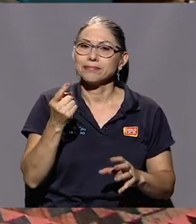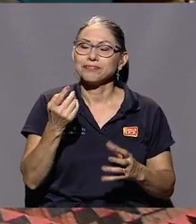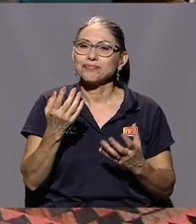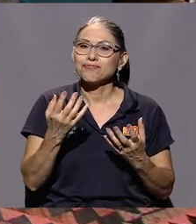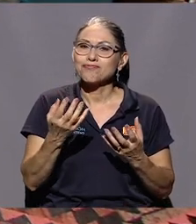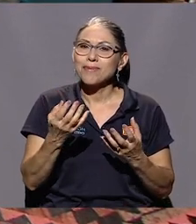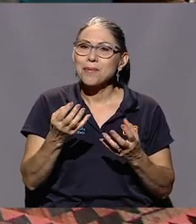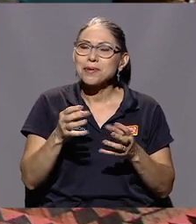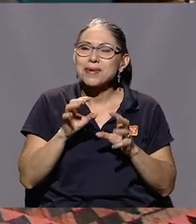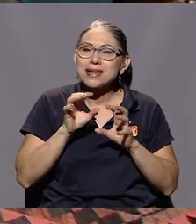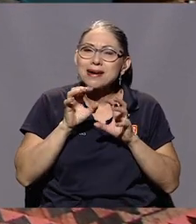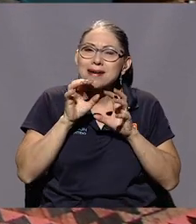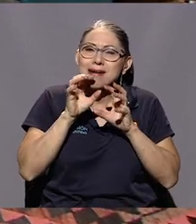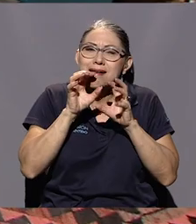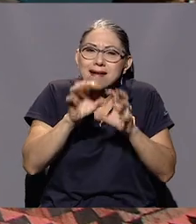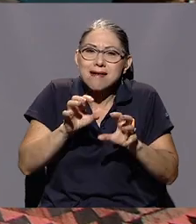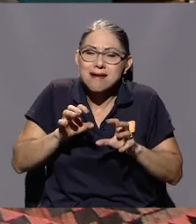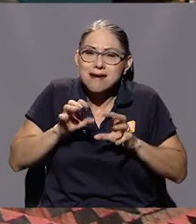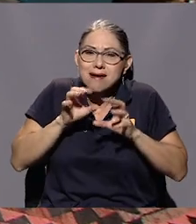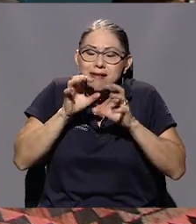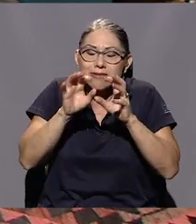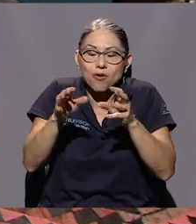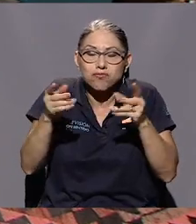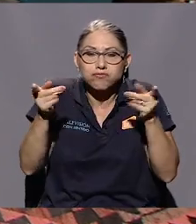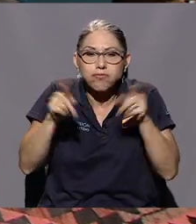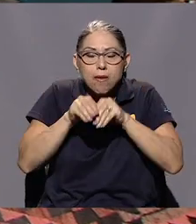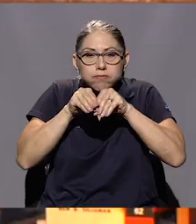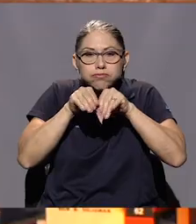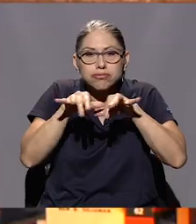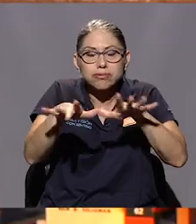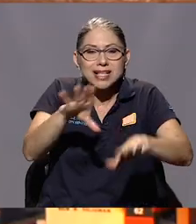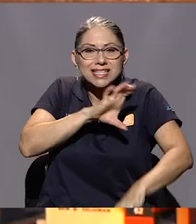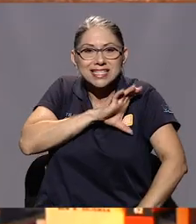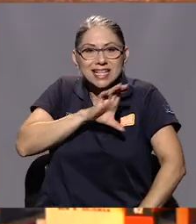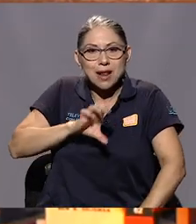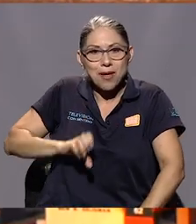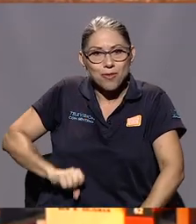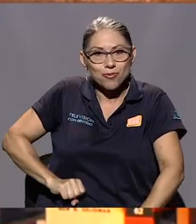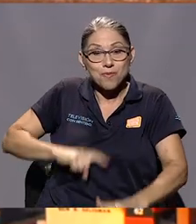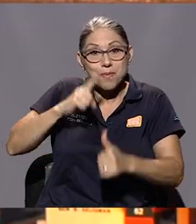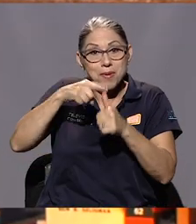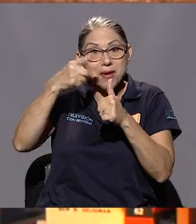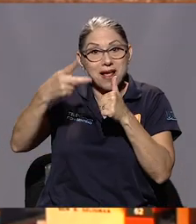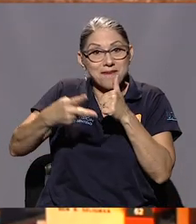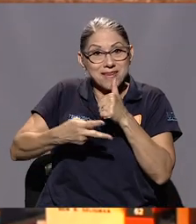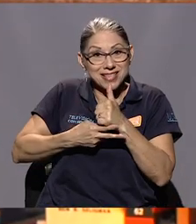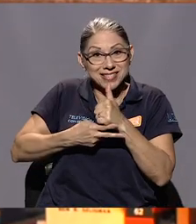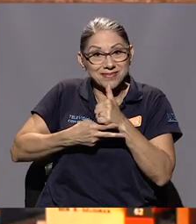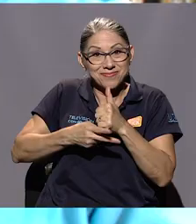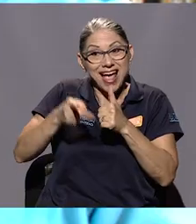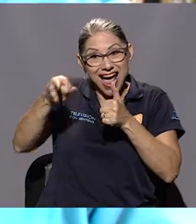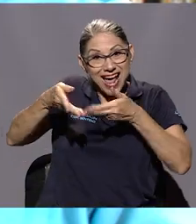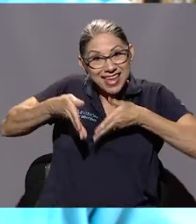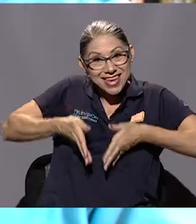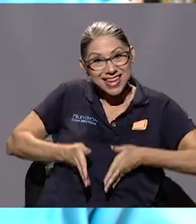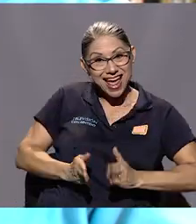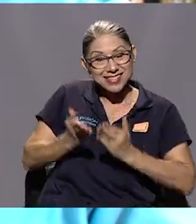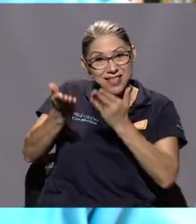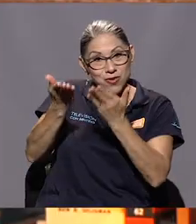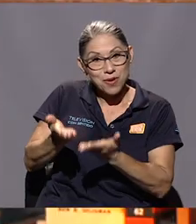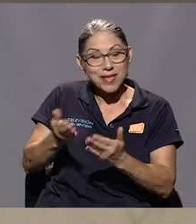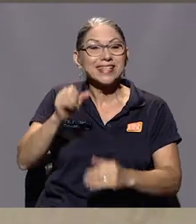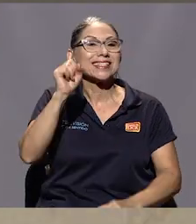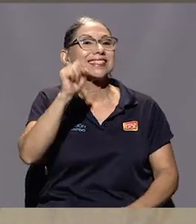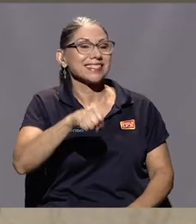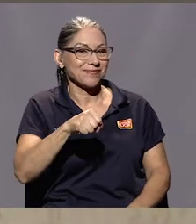resuena en El Salvador. La primera vez que llora es ahí, ahí nace doña